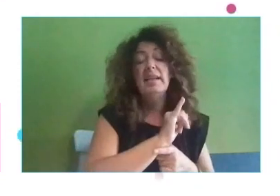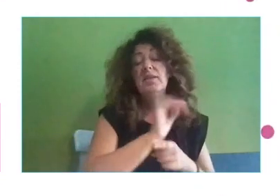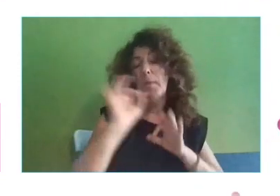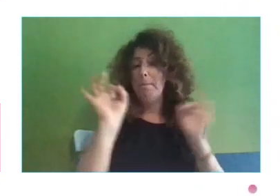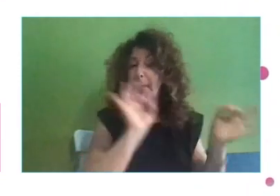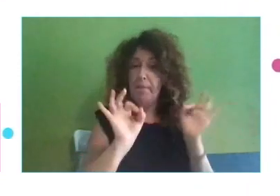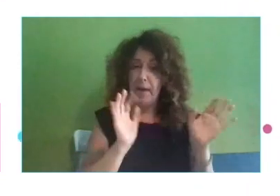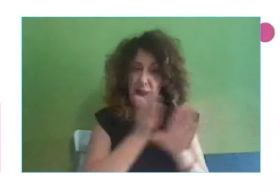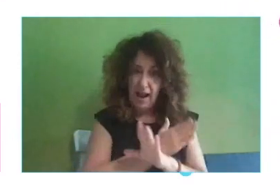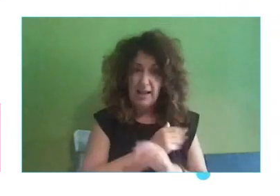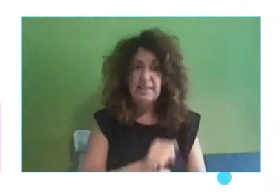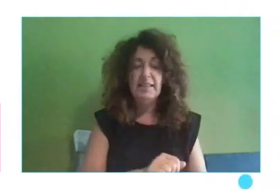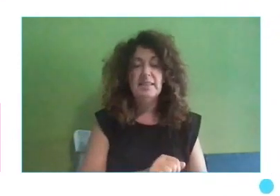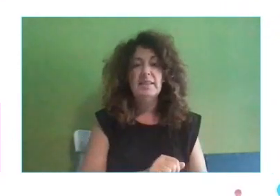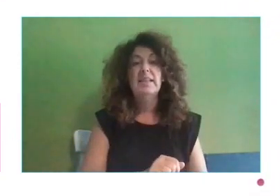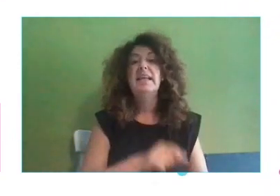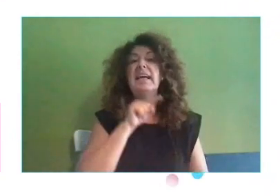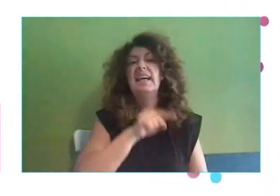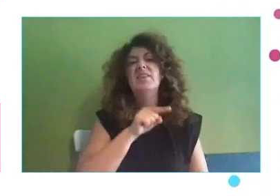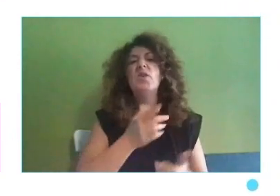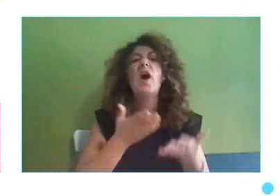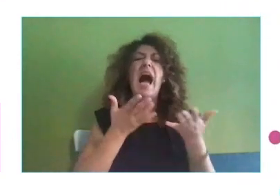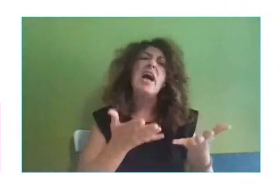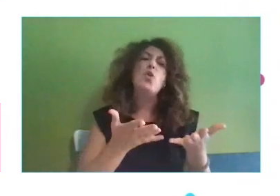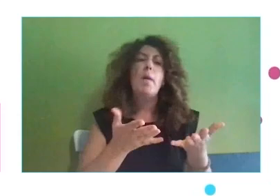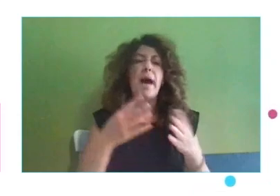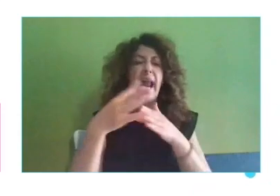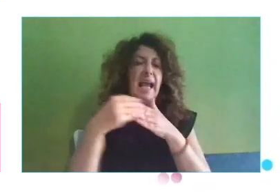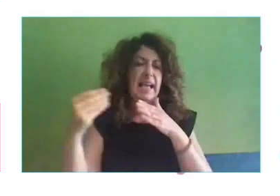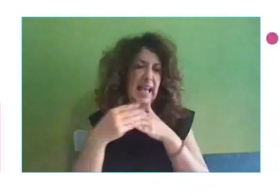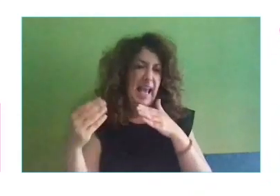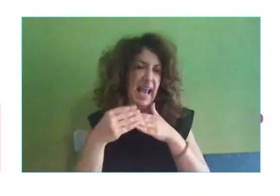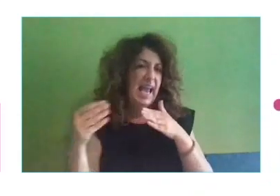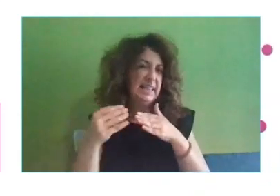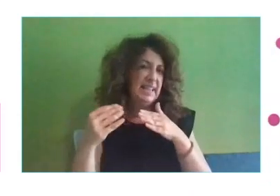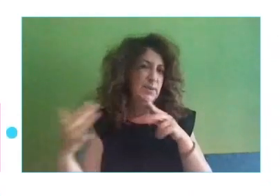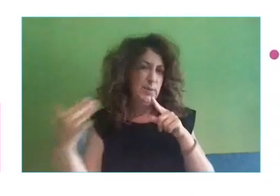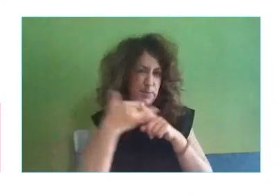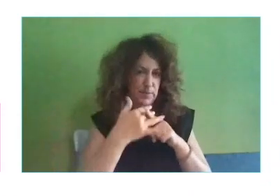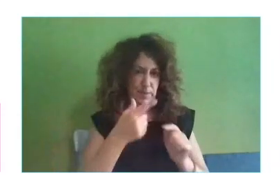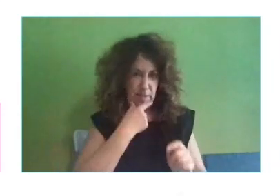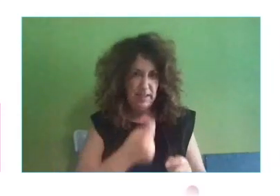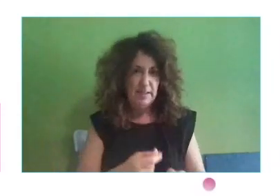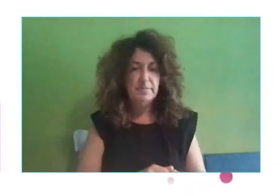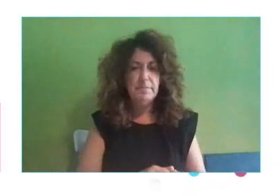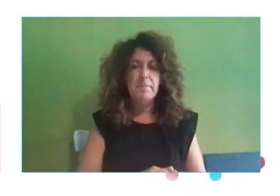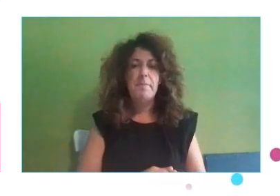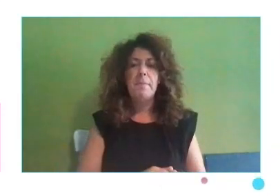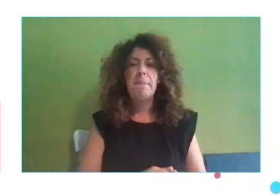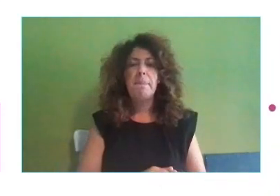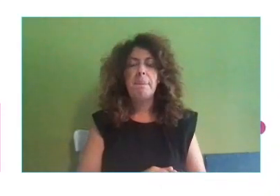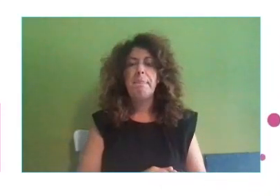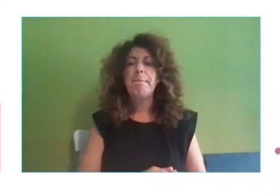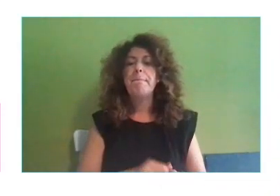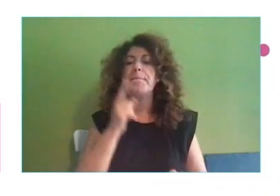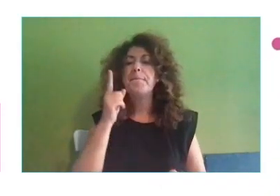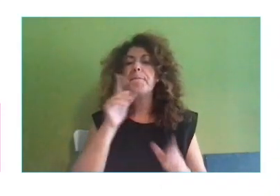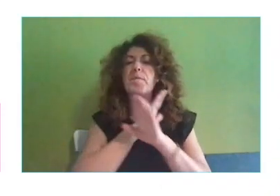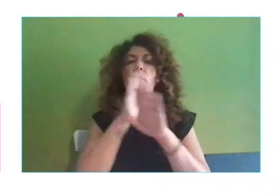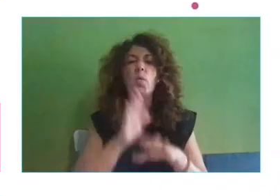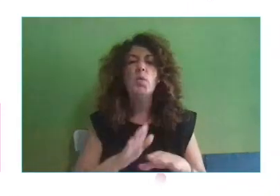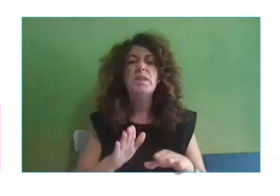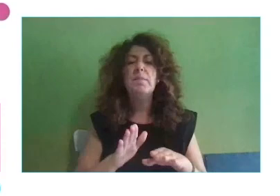Y eso te va a servir para captar clientes ya en este mundo digital directamente. Y por último, una parte